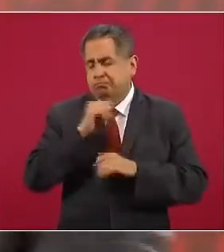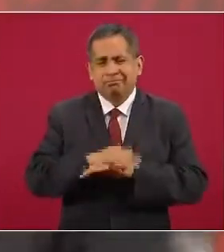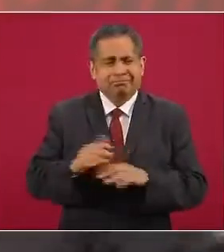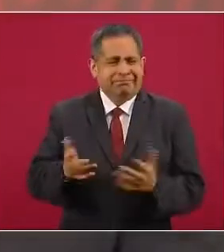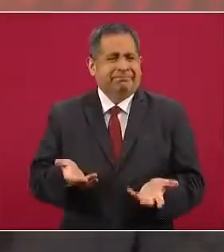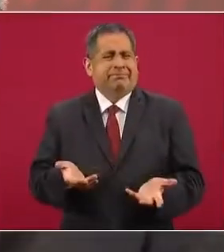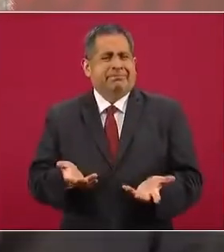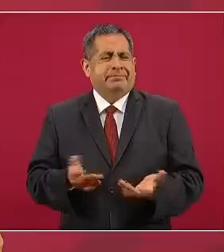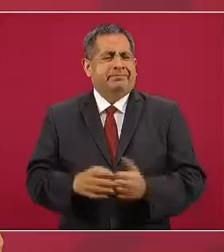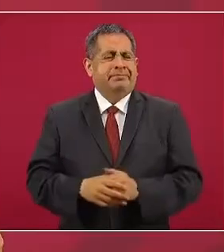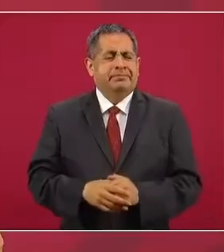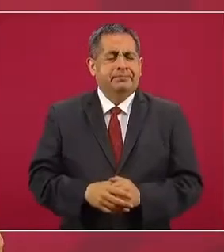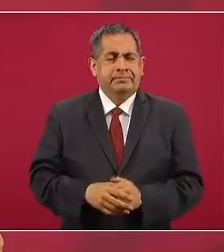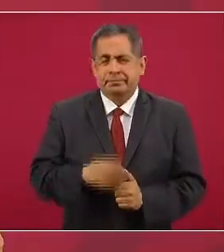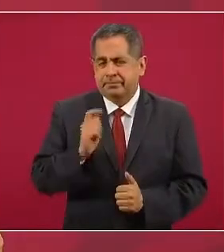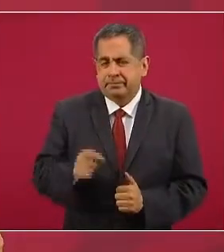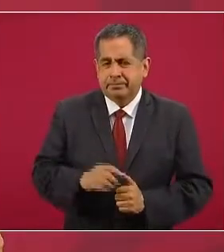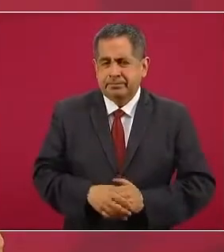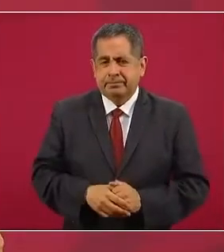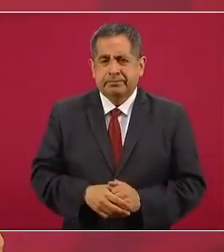Nada más, miren,